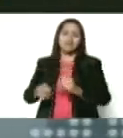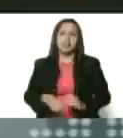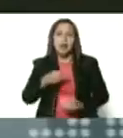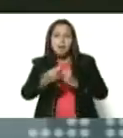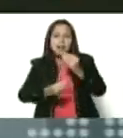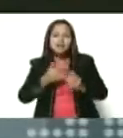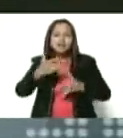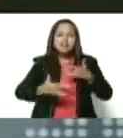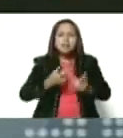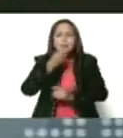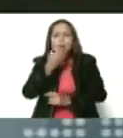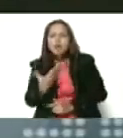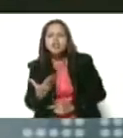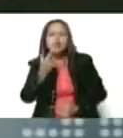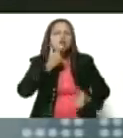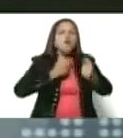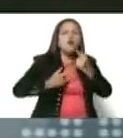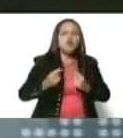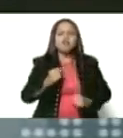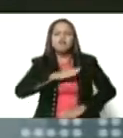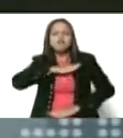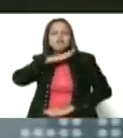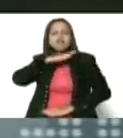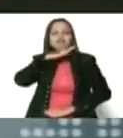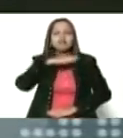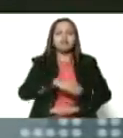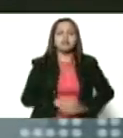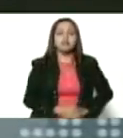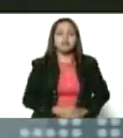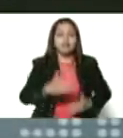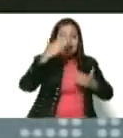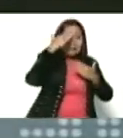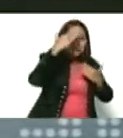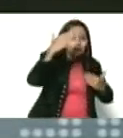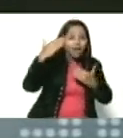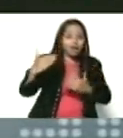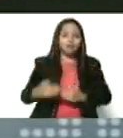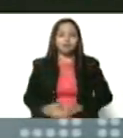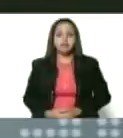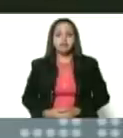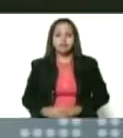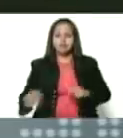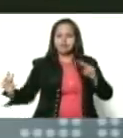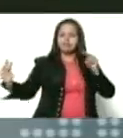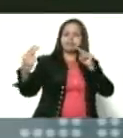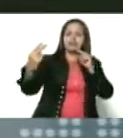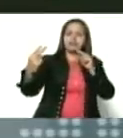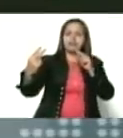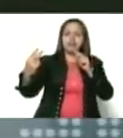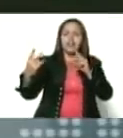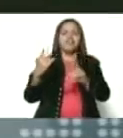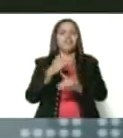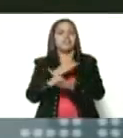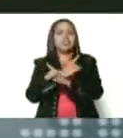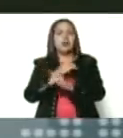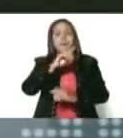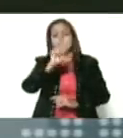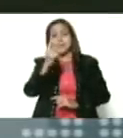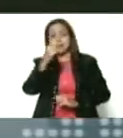bonito, colorido. Y quiero saludar por la videoconferencia, por allá está la primera